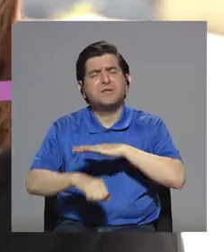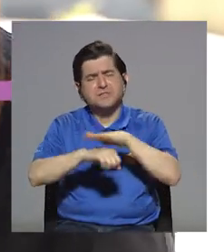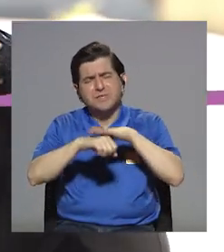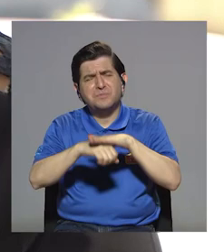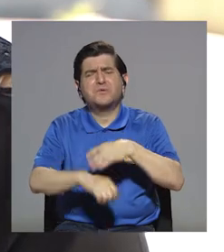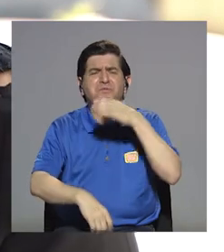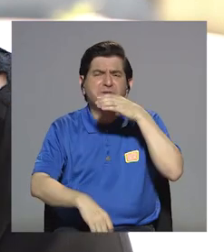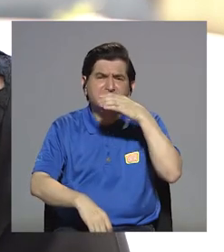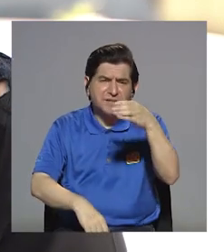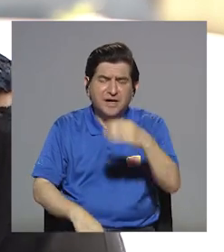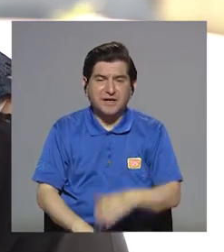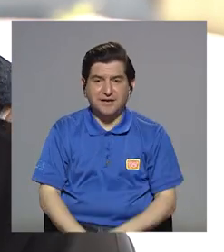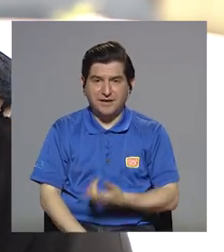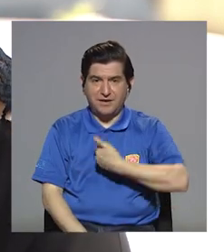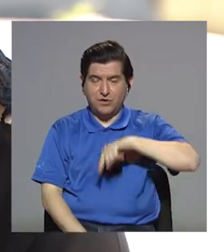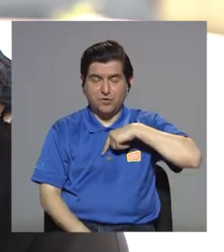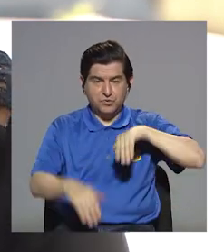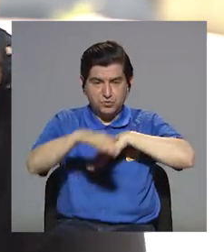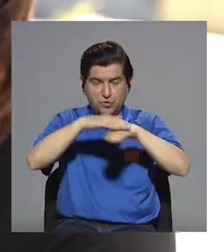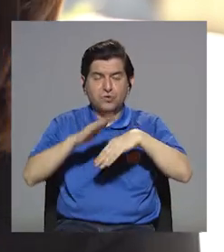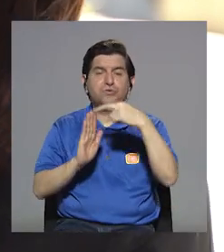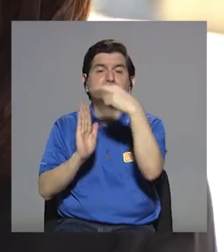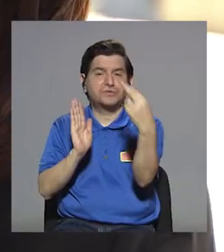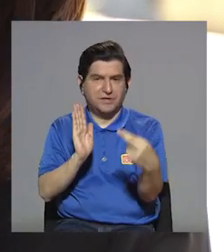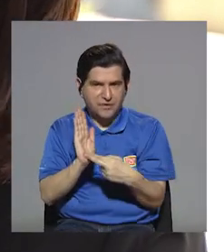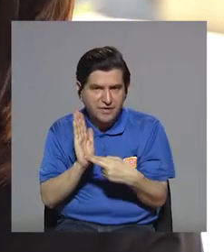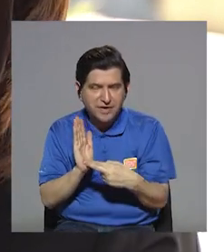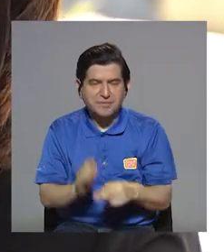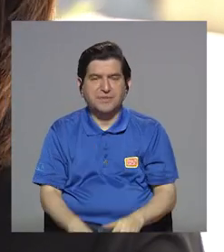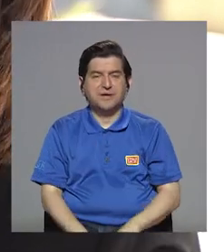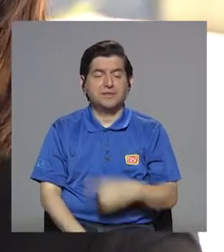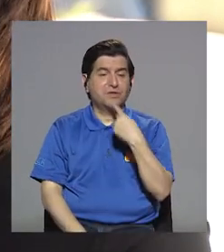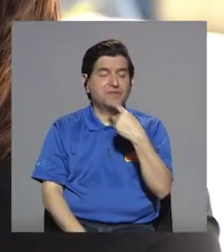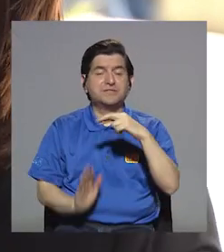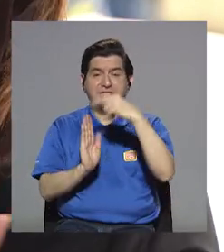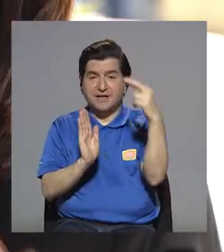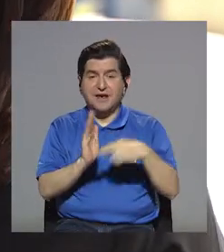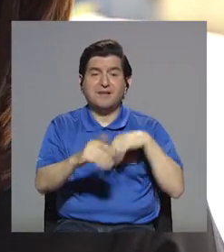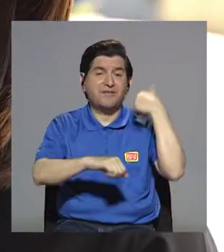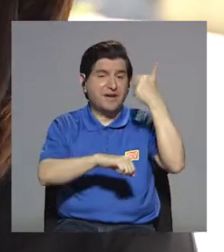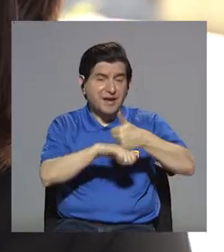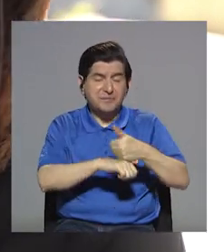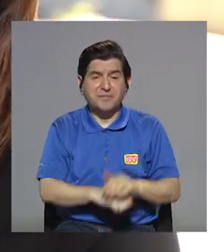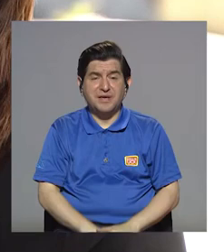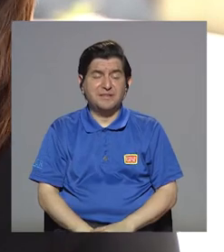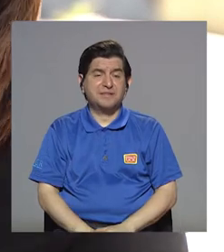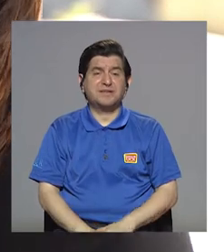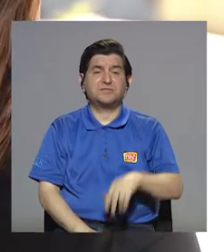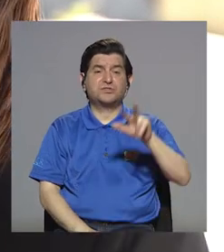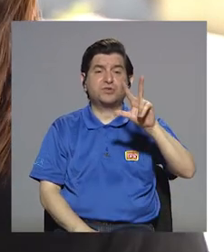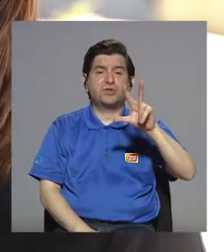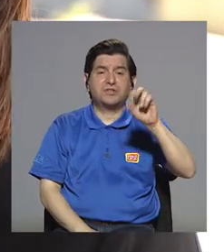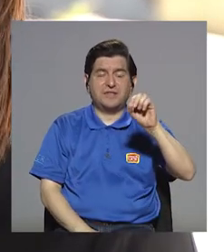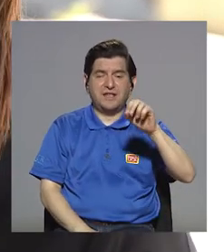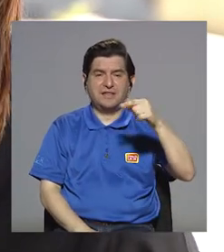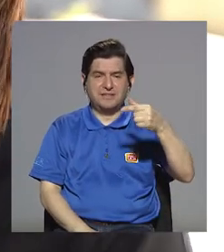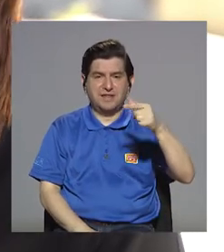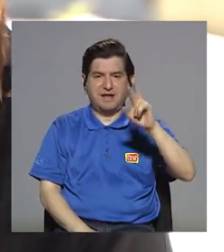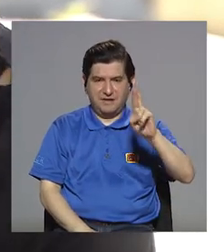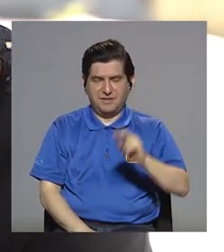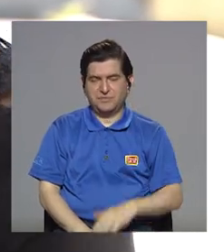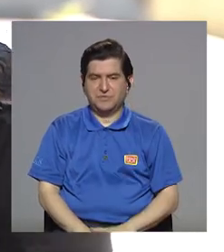dicen, por favor, usted puede recomendar. Entonces, nosotros nos basamos en este reglamento para decirle, el reglamento lo que establece para un snack son 30 gramos.